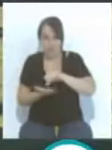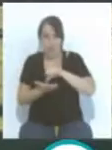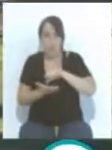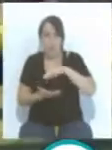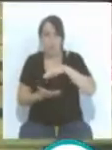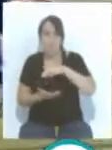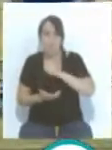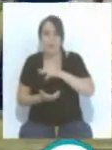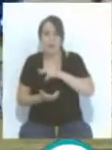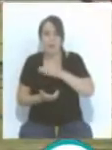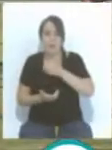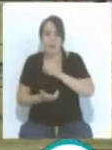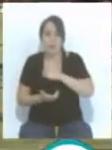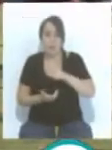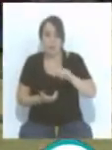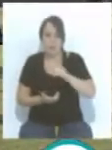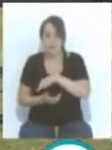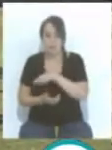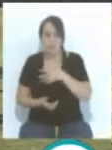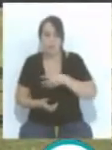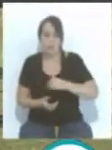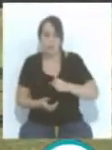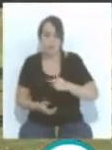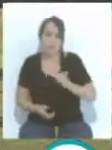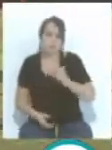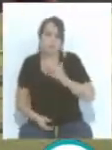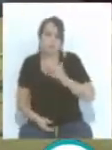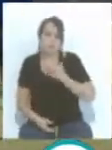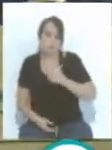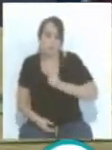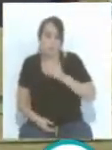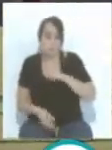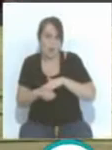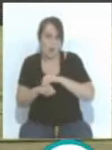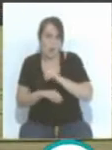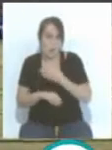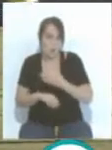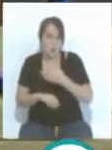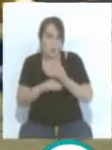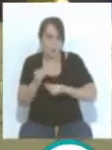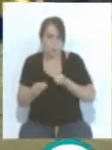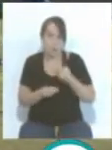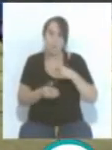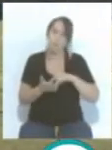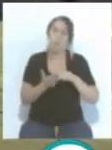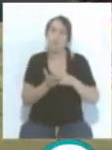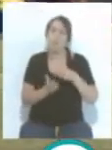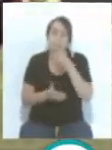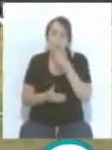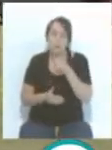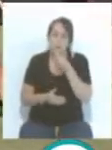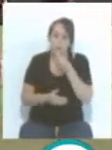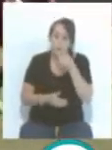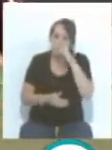opción que han tomado muchos clubes. Hay un proyecto muy bonito, muy espectacular,